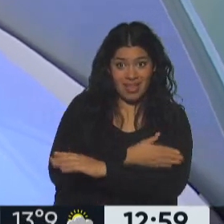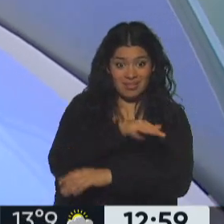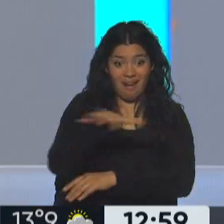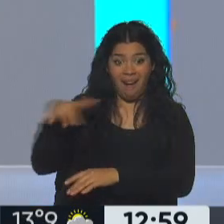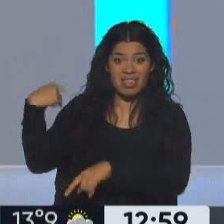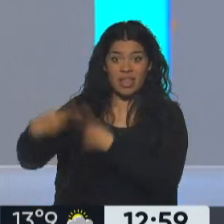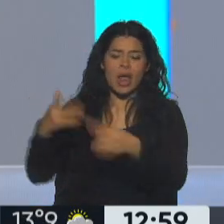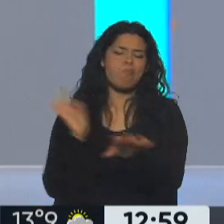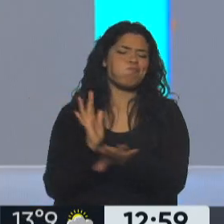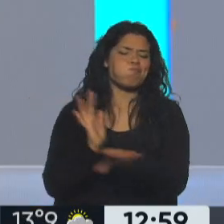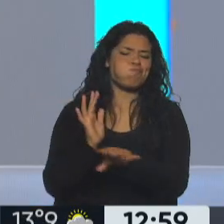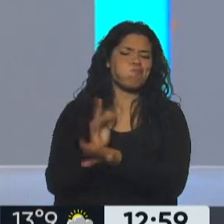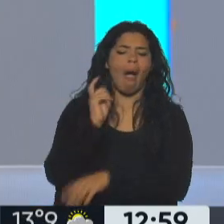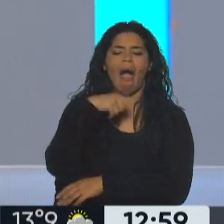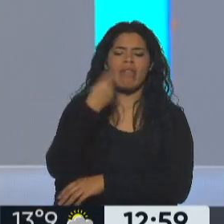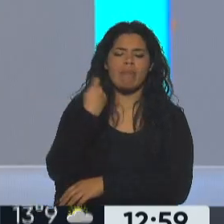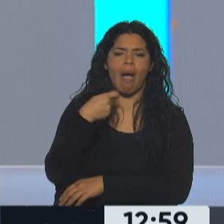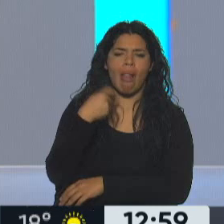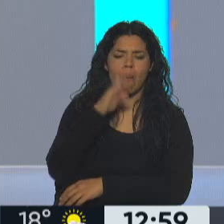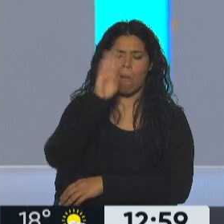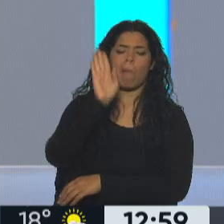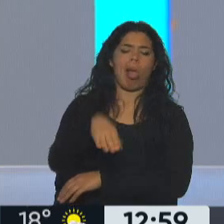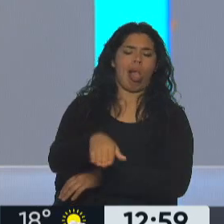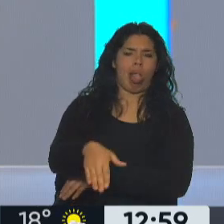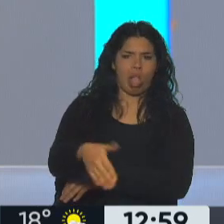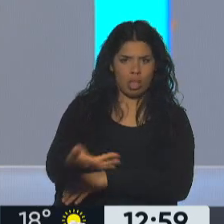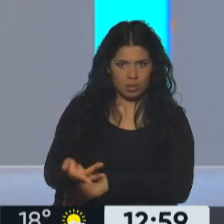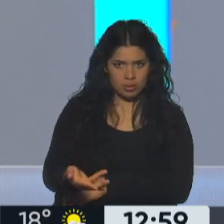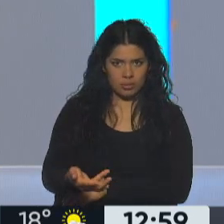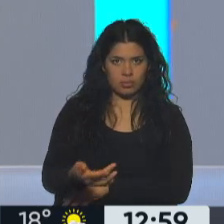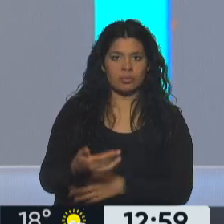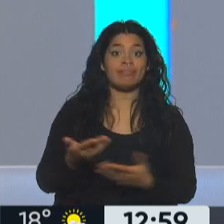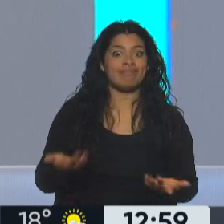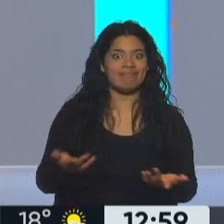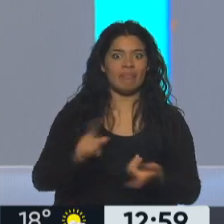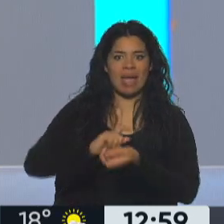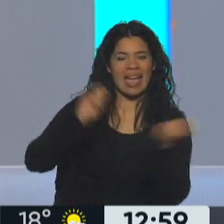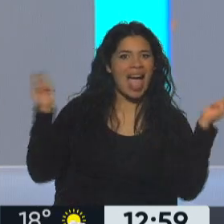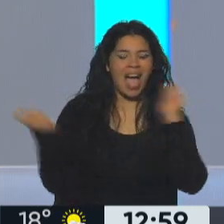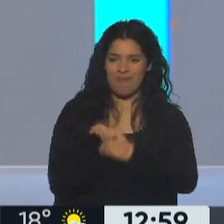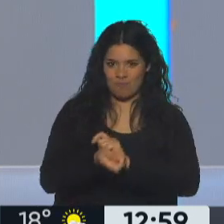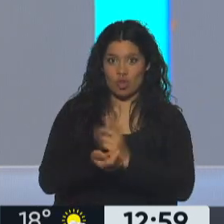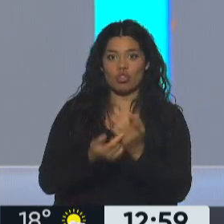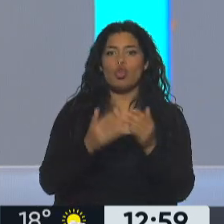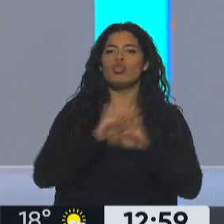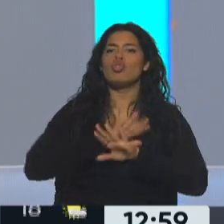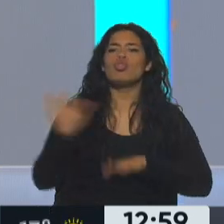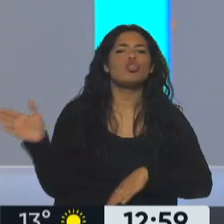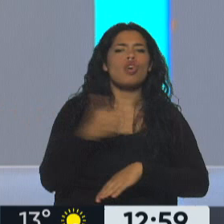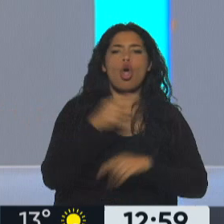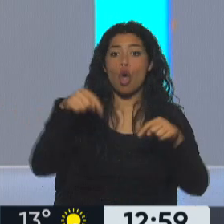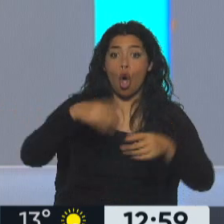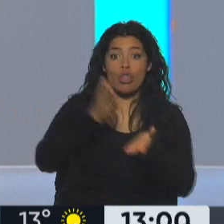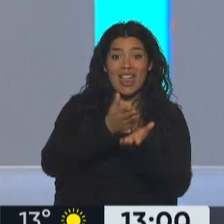animalitos, no tenían derechos, se promovía el trato pacífico. Así que todo lo que tenemos hoy, por más que algunas